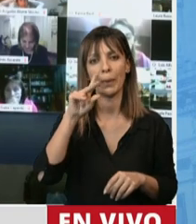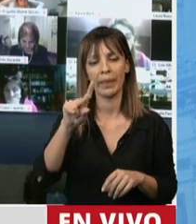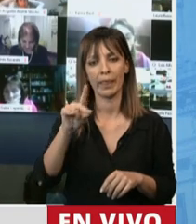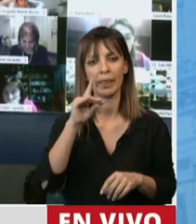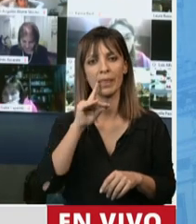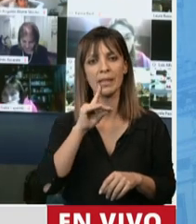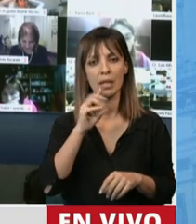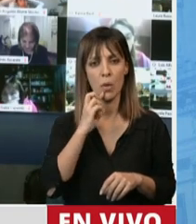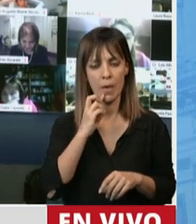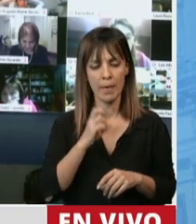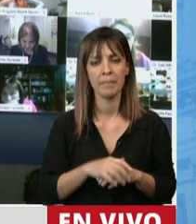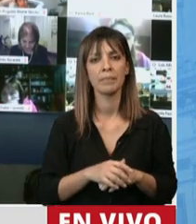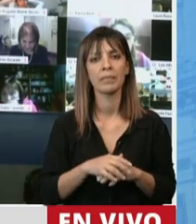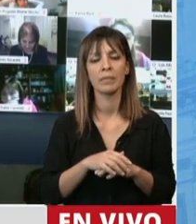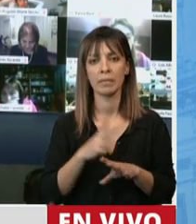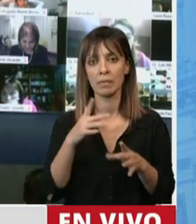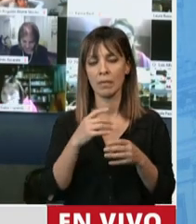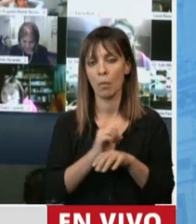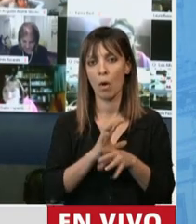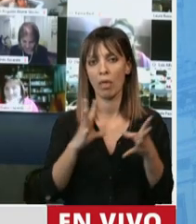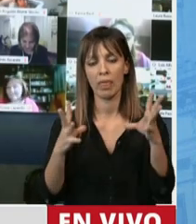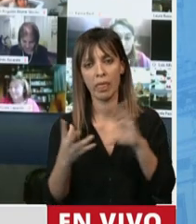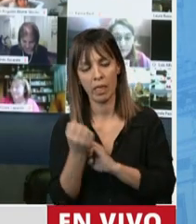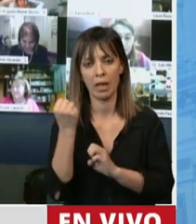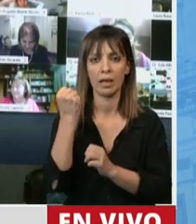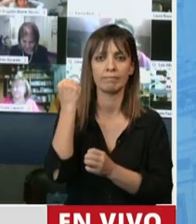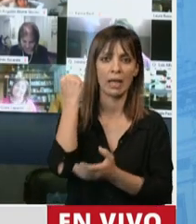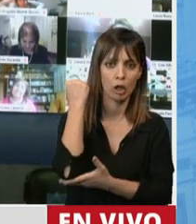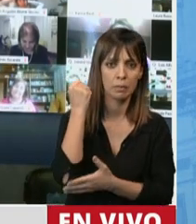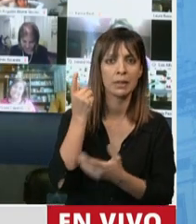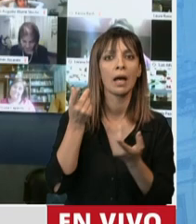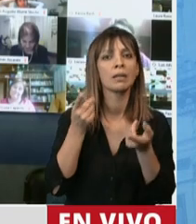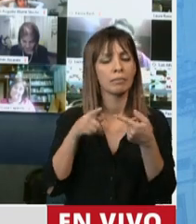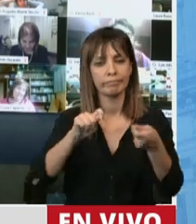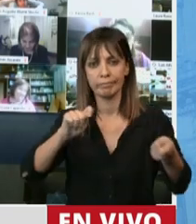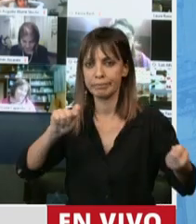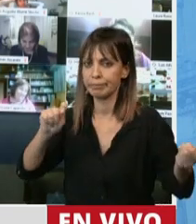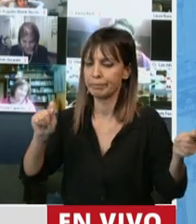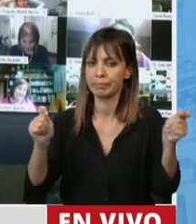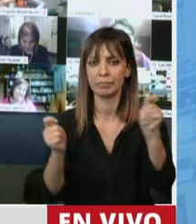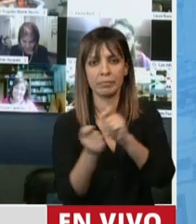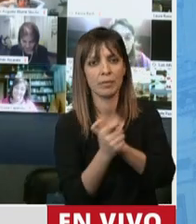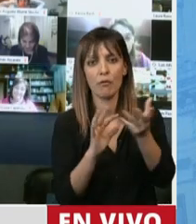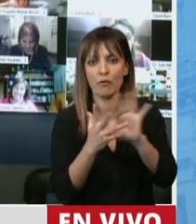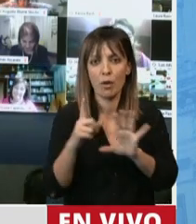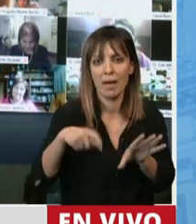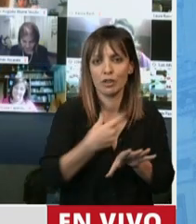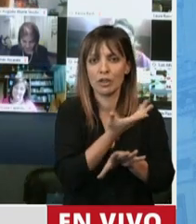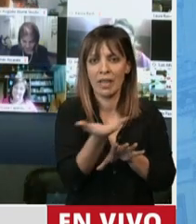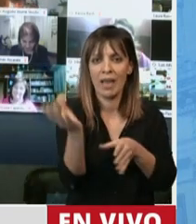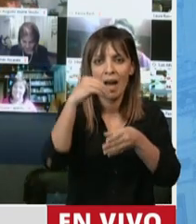no solo ha impactado fuertemente en nuestra economía sino que también ha modificado la forma en que nos organizamos como sociedad.